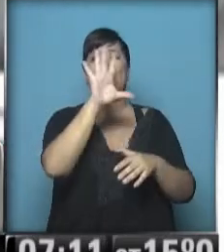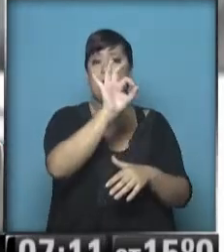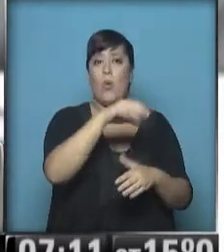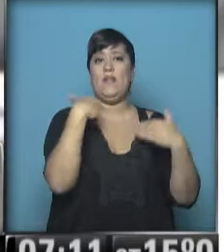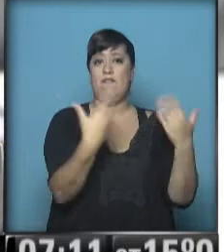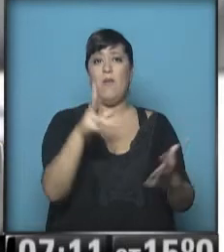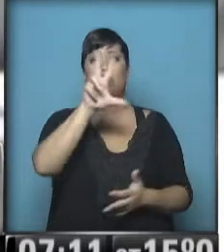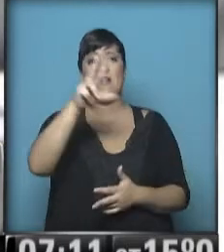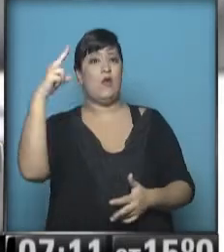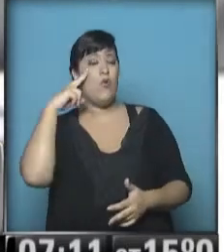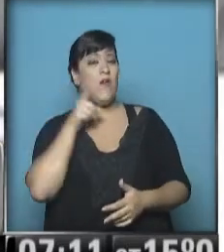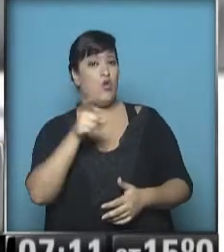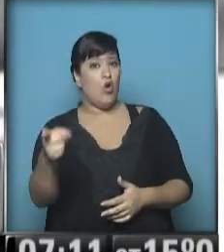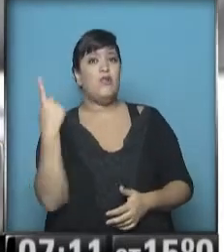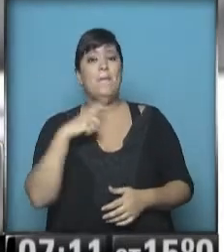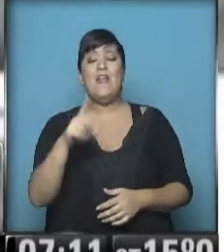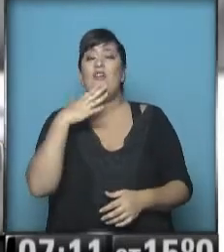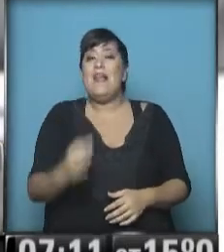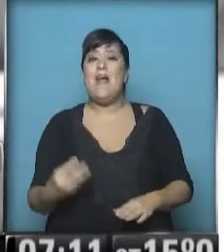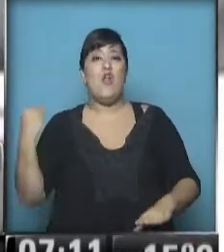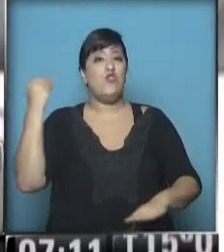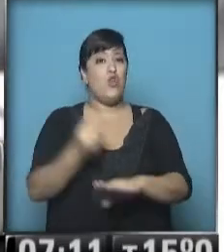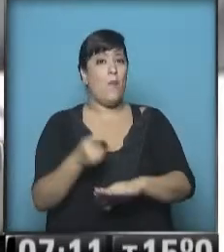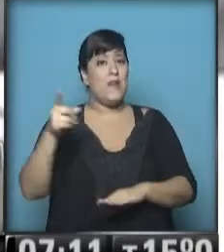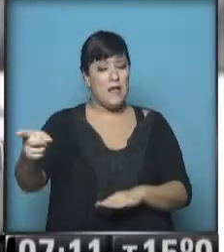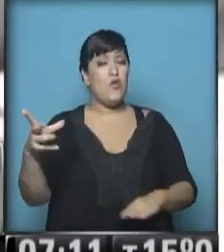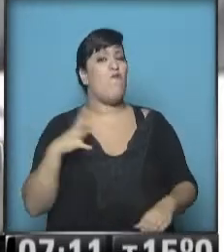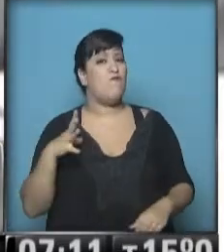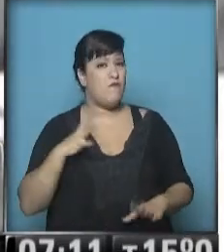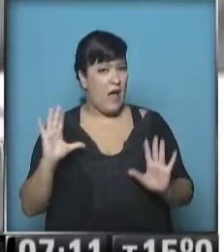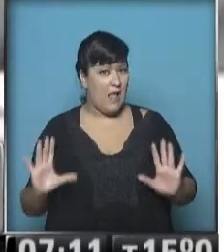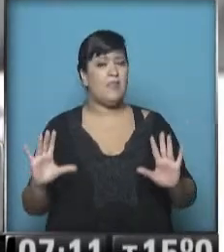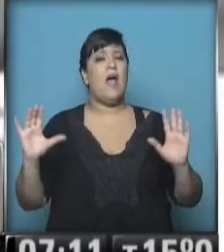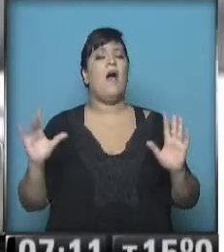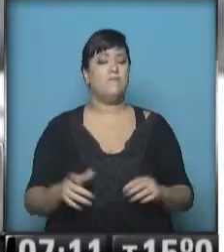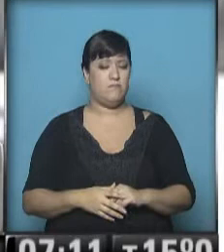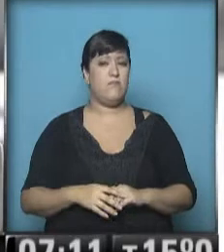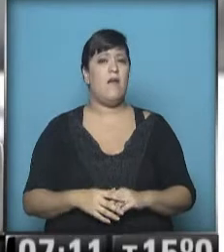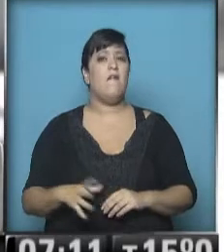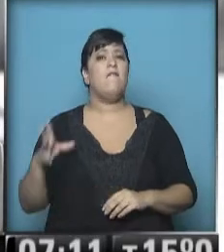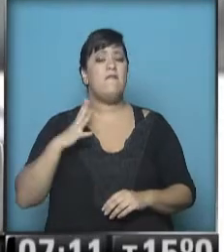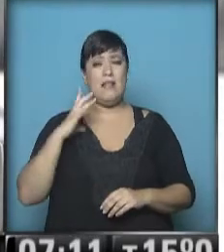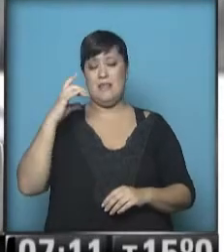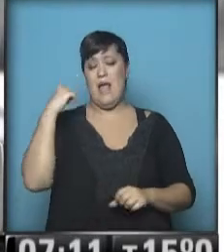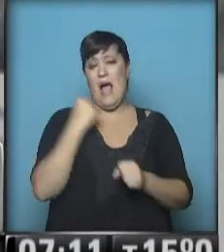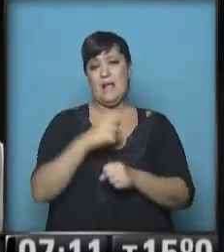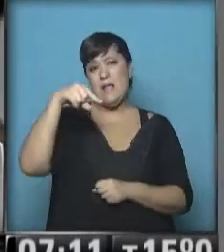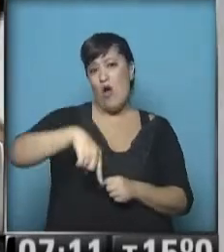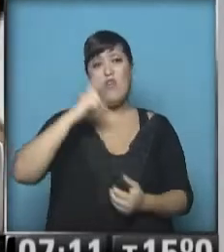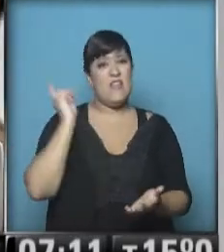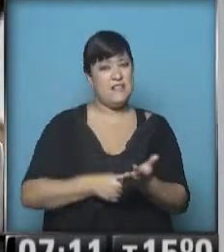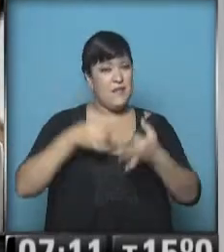en contra, pero la nominación en realidad quedó pendiente, quedó congelada hasta el día de hoy porque